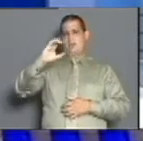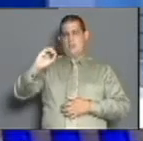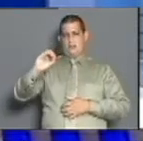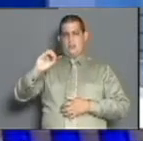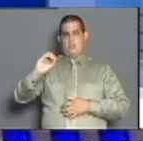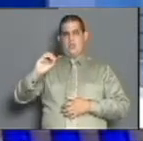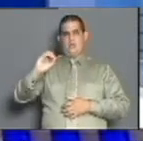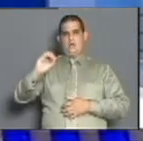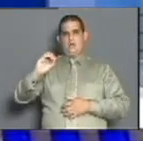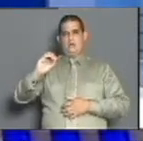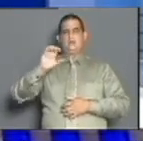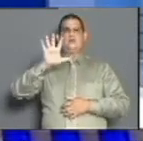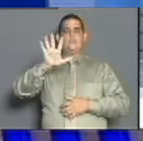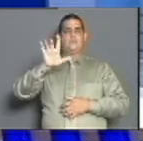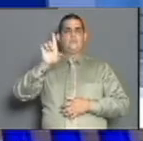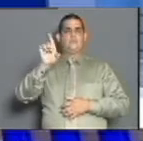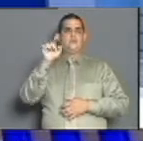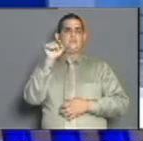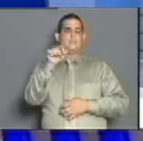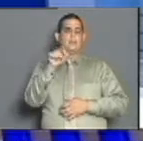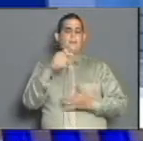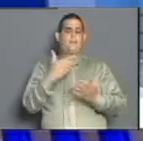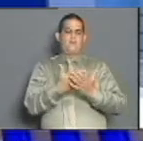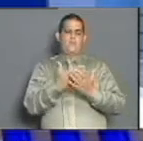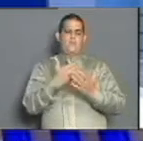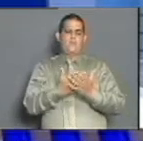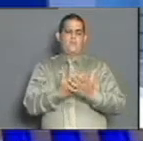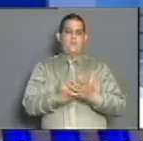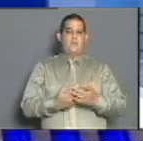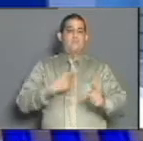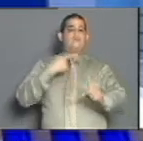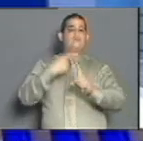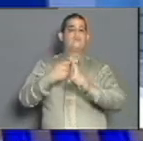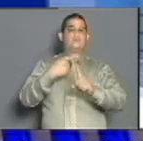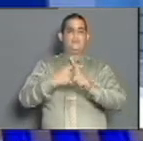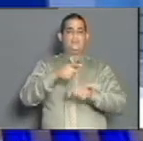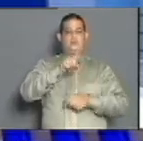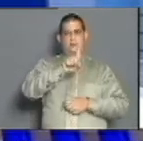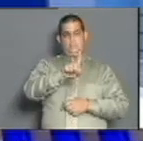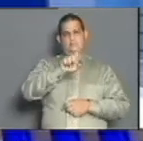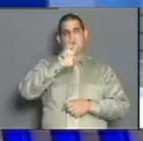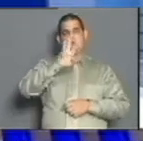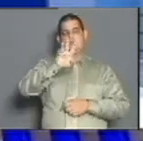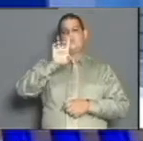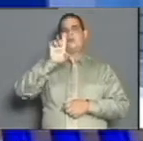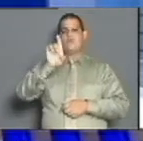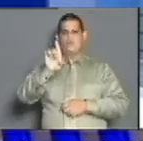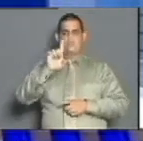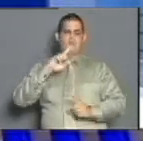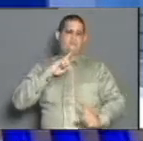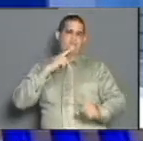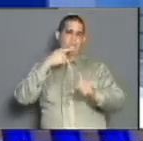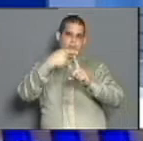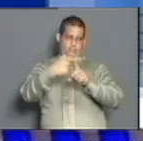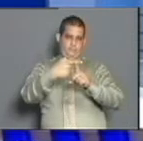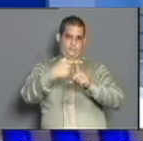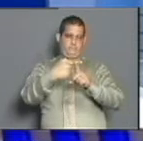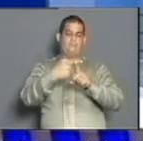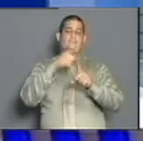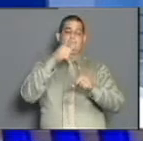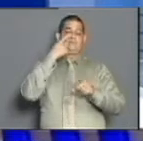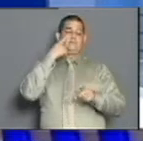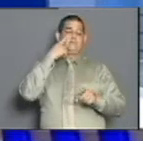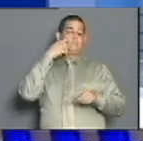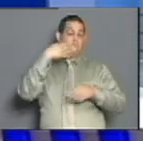PCR para detectar el virus del SARS-CoV-2 con el diagnóstico de 131 casos positivos a la COVID-19. Continúan disminuyendo